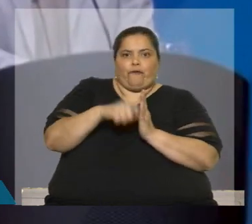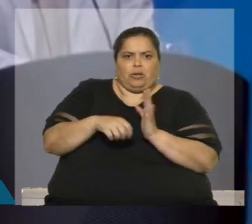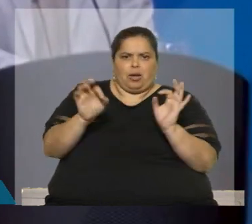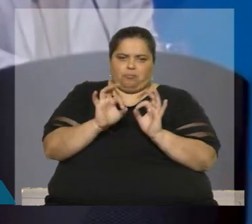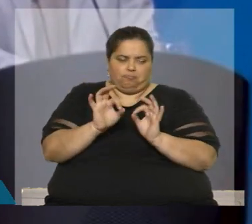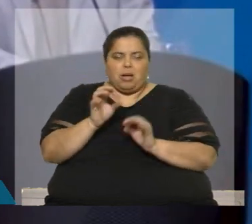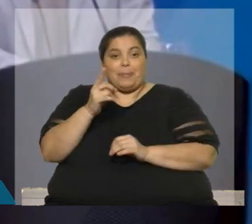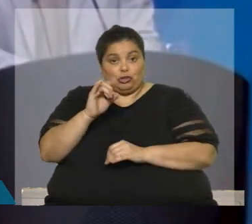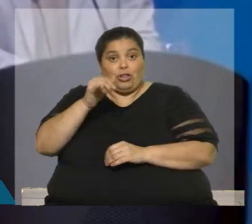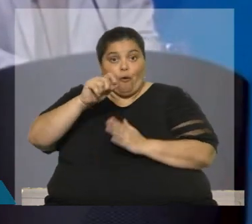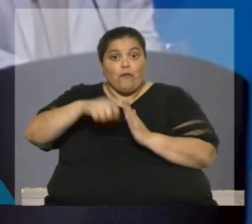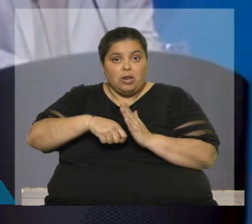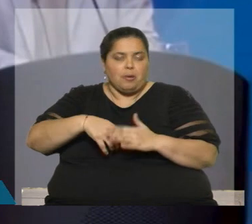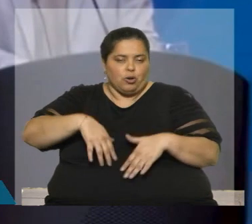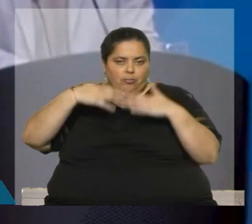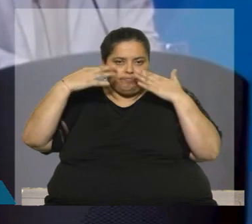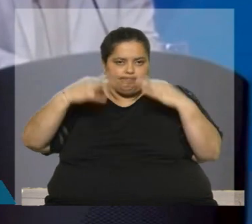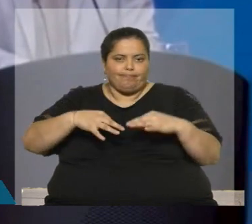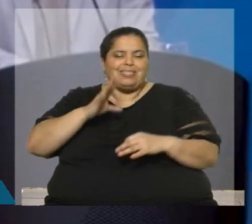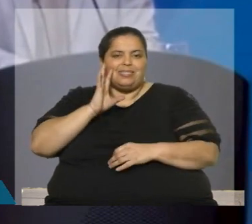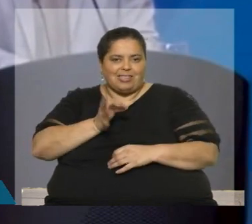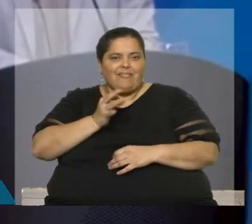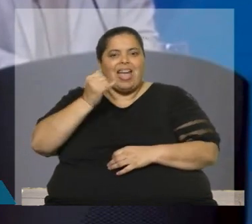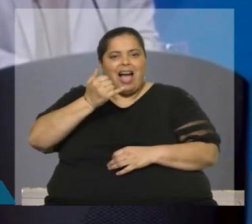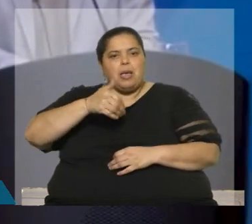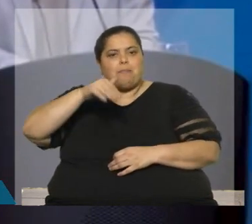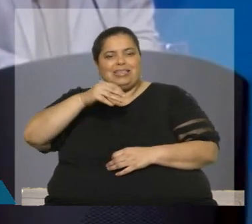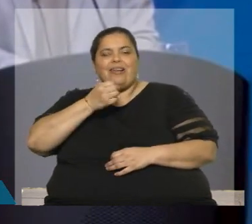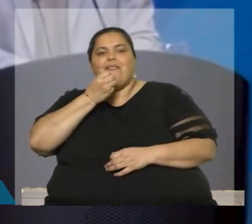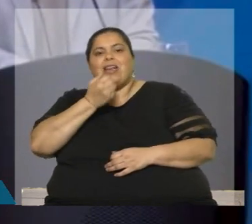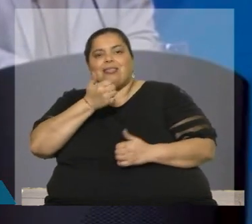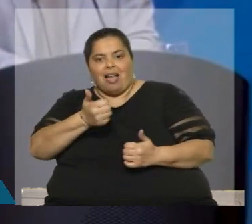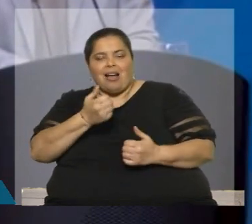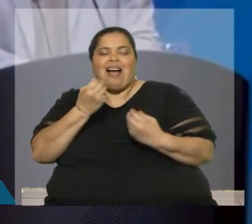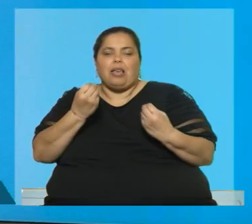Si lo firma es porque definitivamente encuentra más ventajas que debilidades.